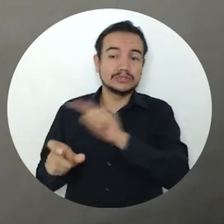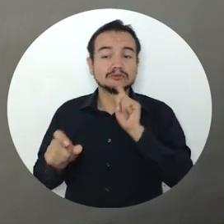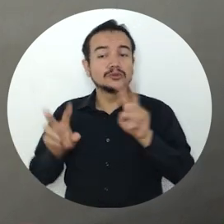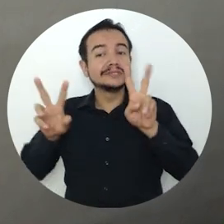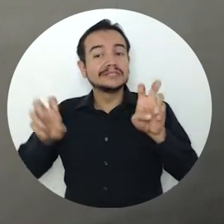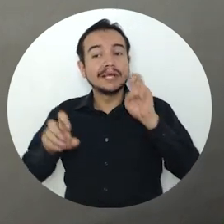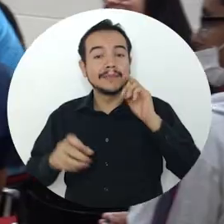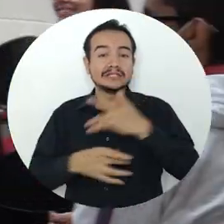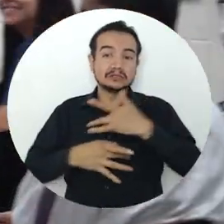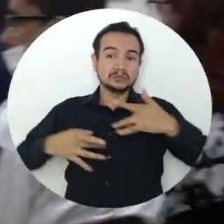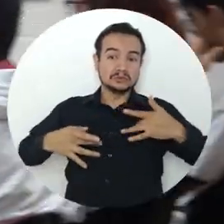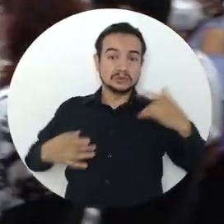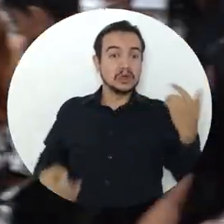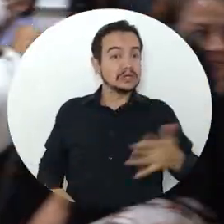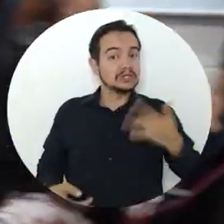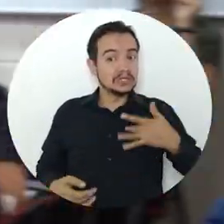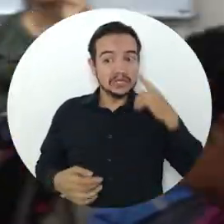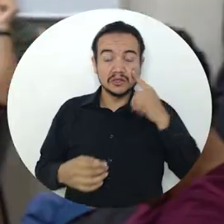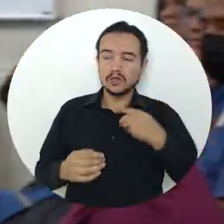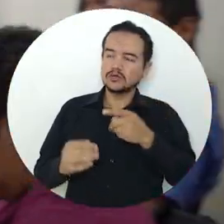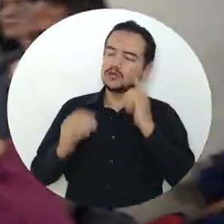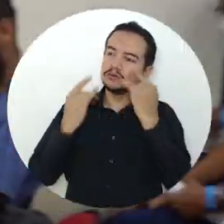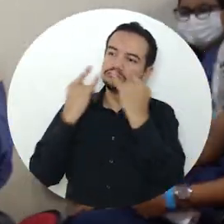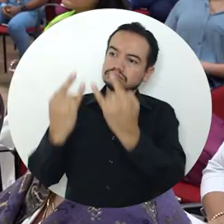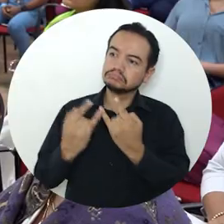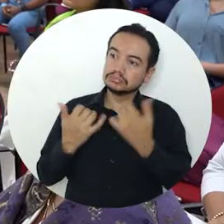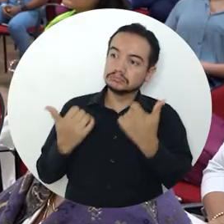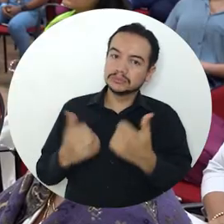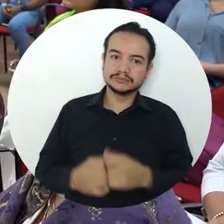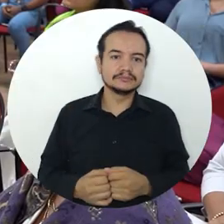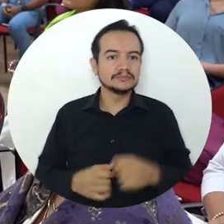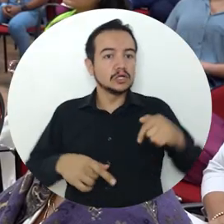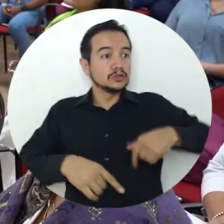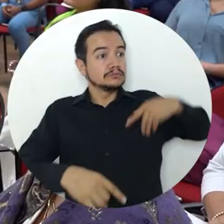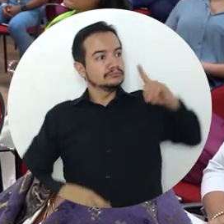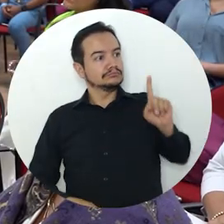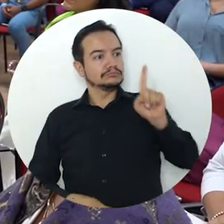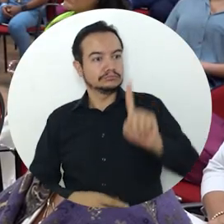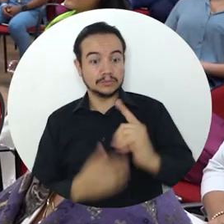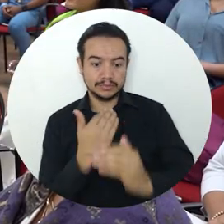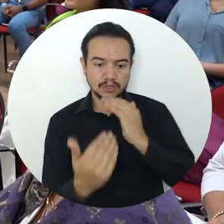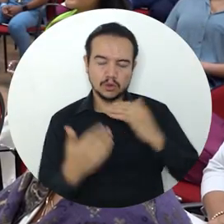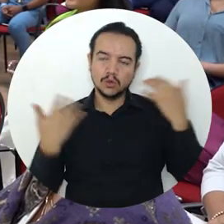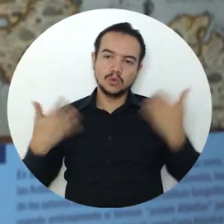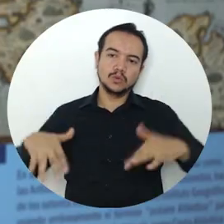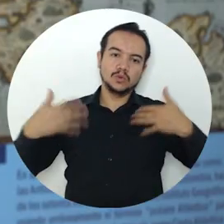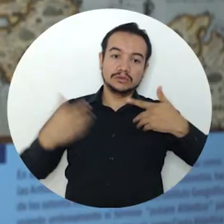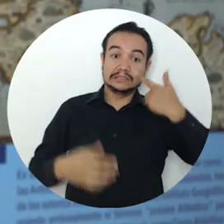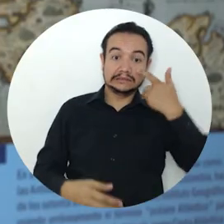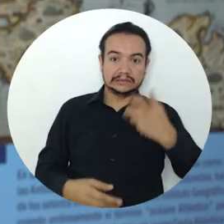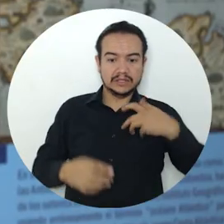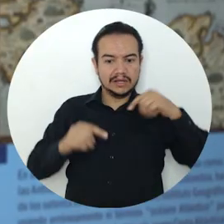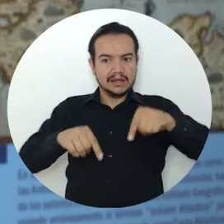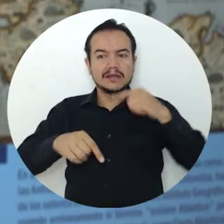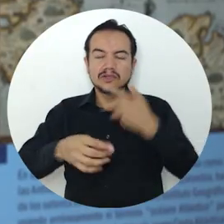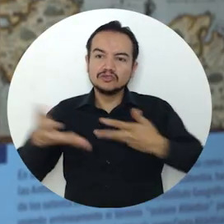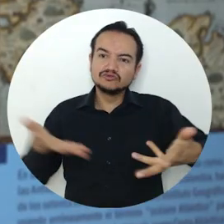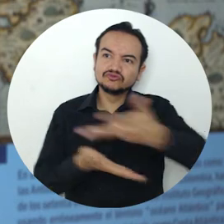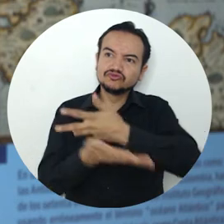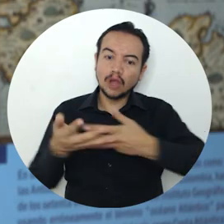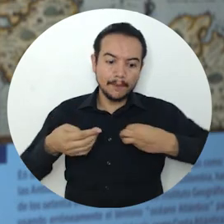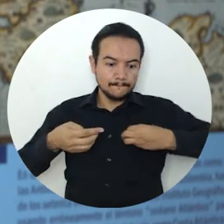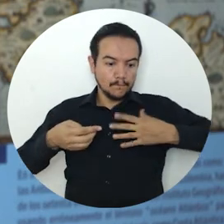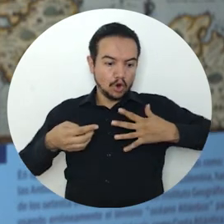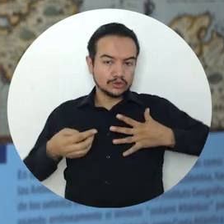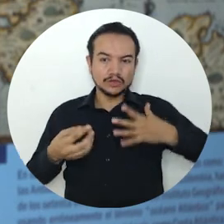de la salud. Y bueno, pues yo creo que tuvo una receptividad importante. Estoy honorado de este gran evento académico donde hay tantas